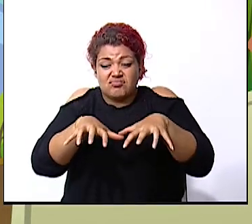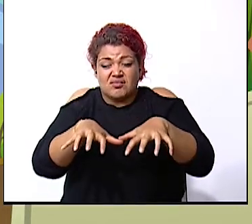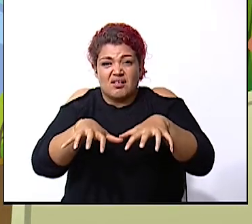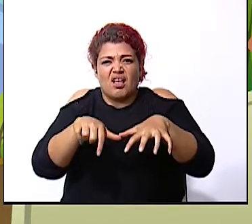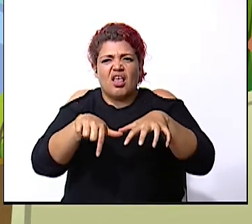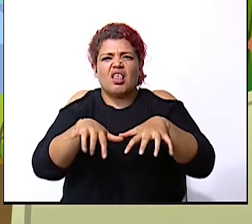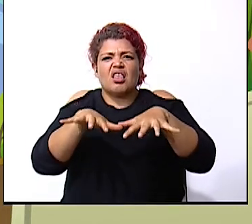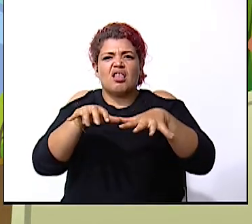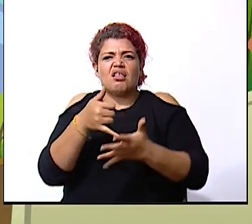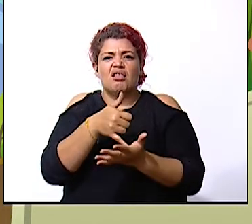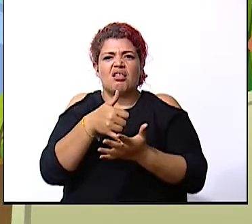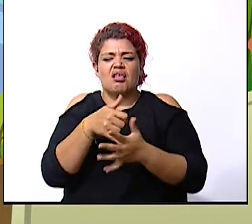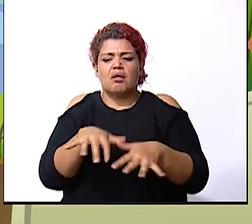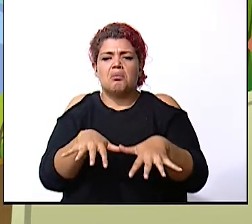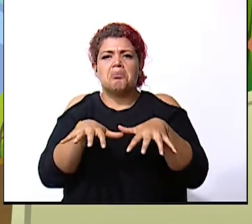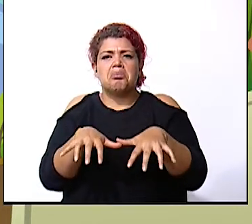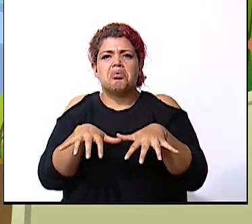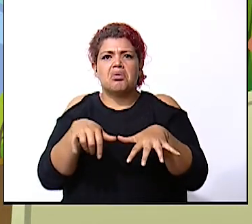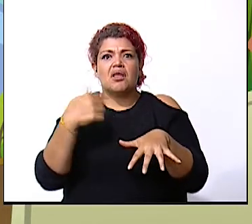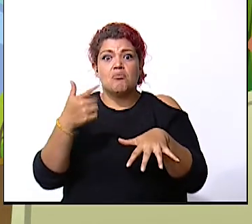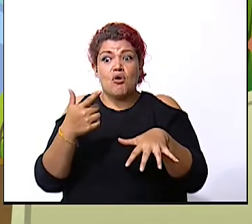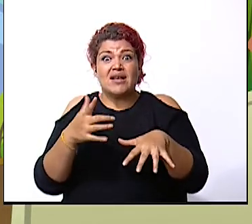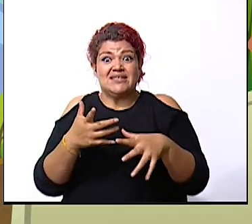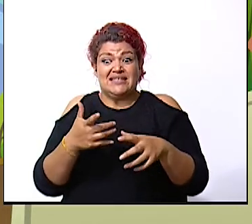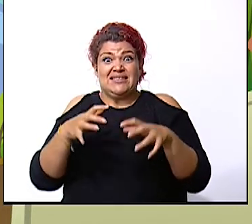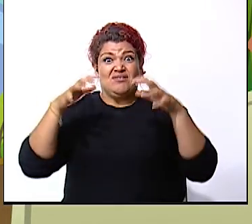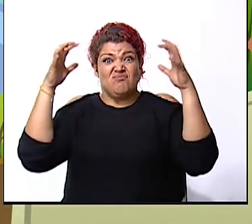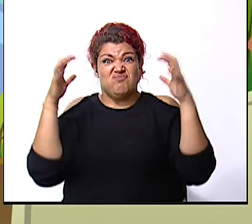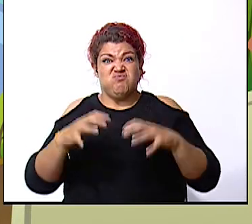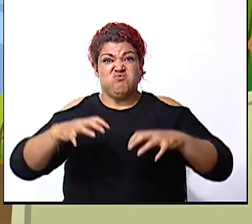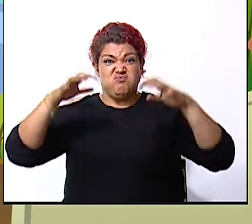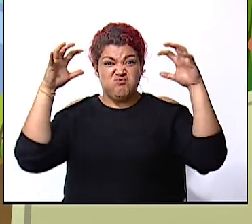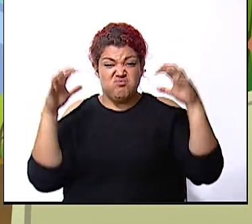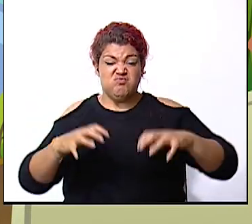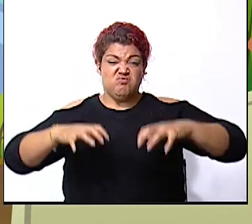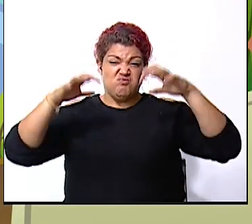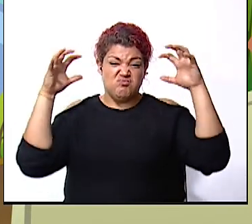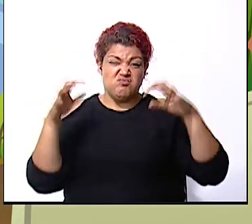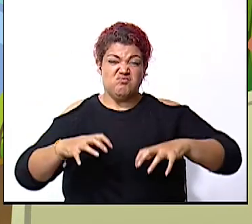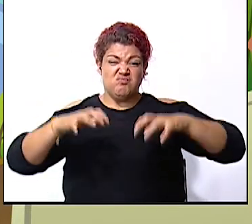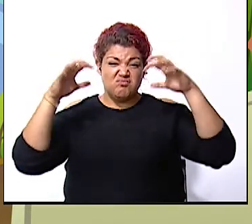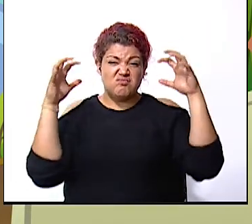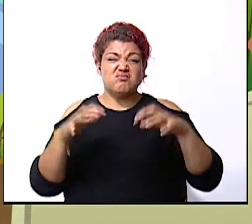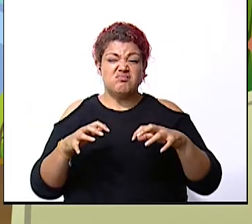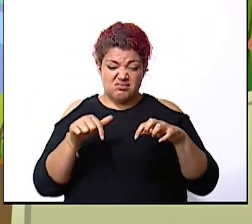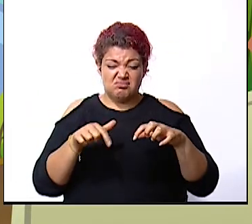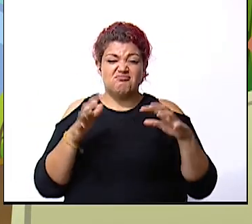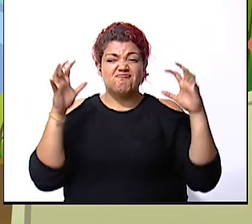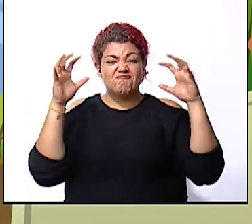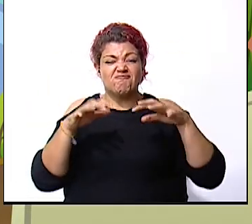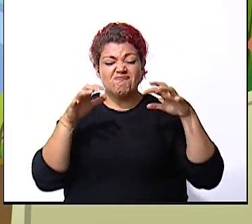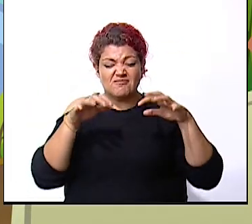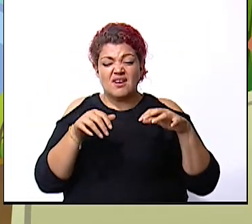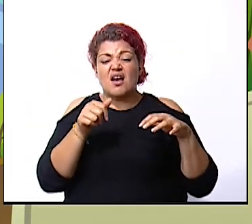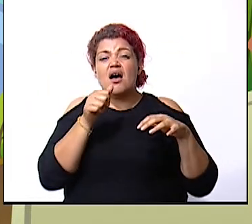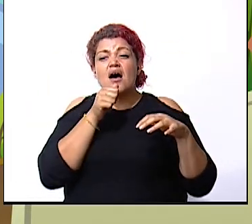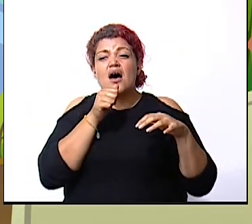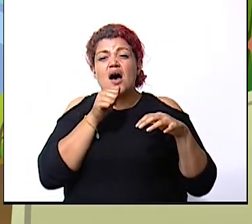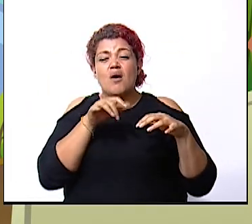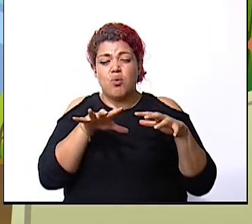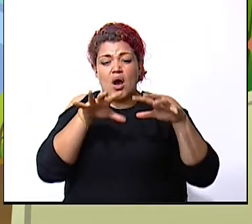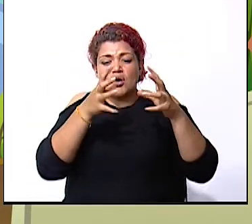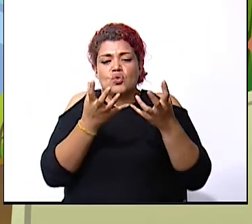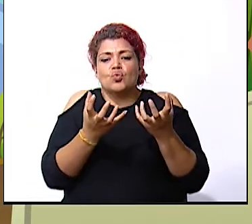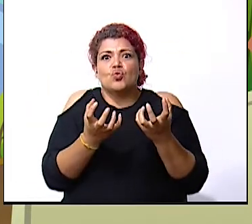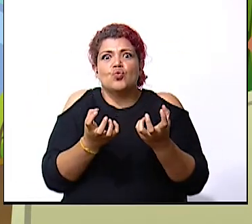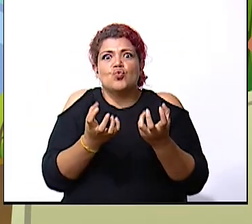sueltas y cuando se vienen las precipitaciones o lluvias provoca que el agua que se